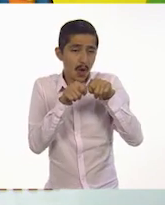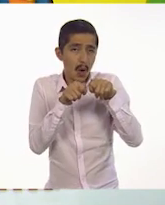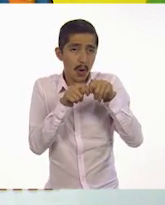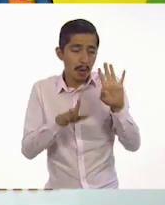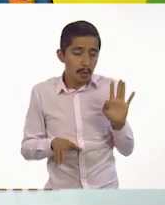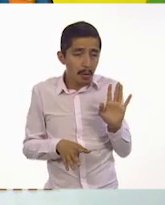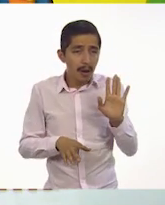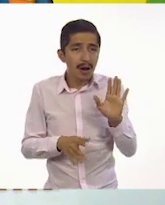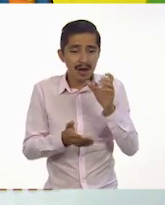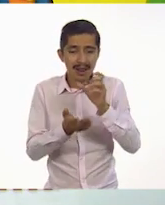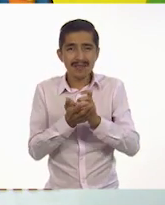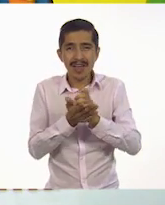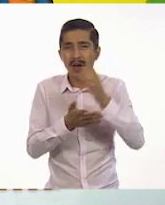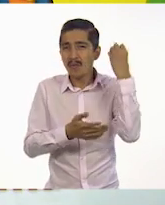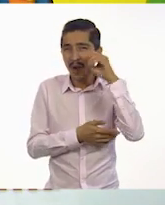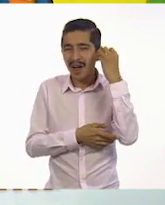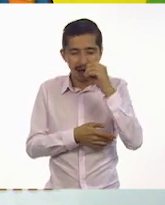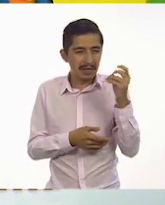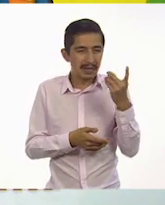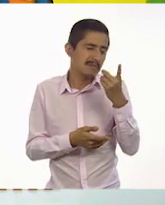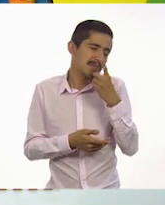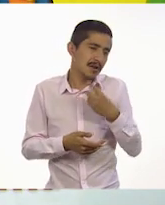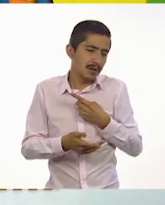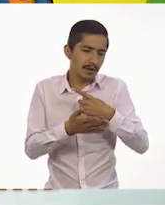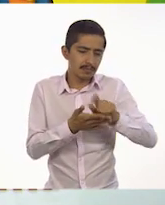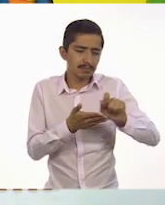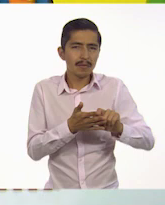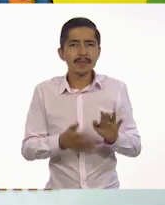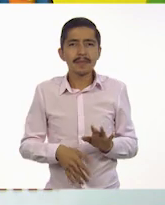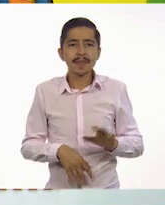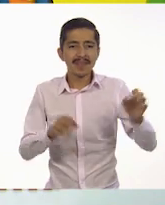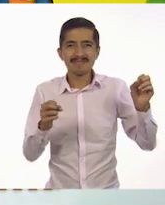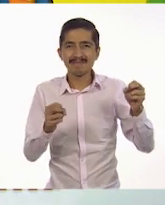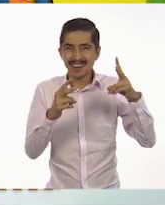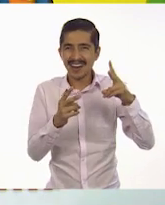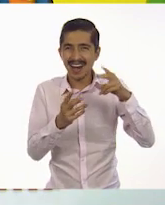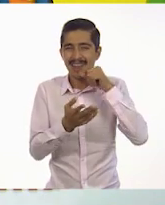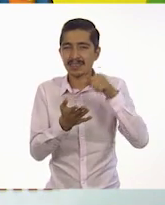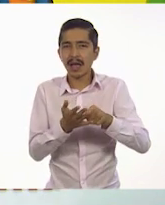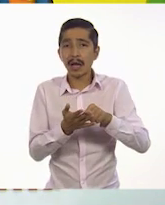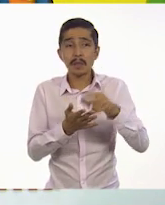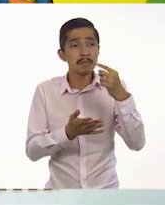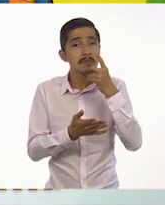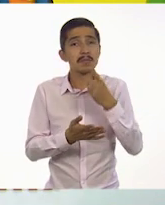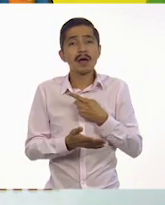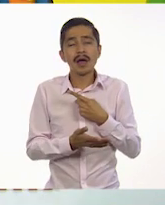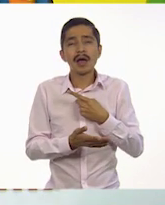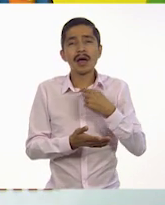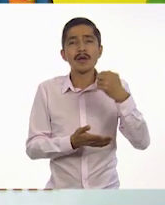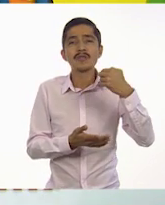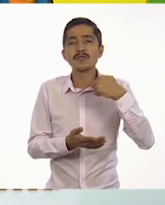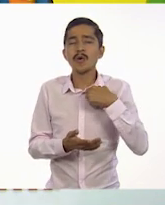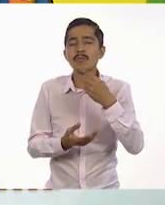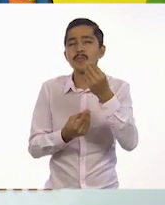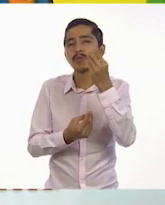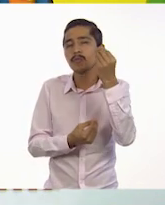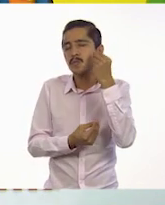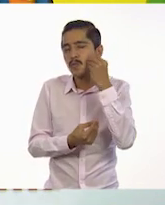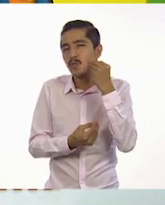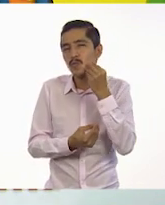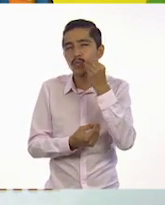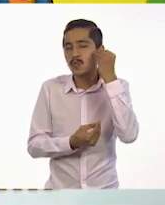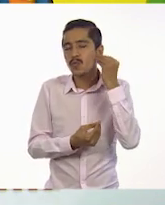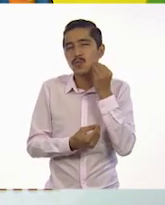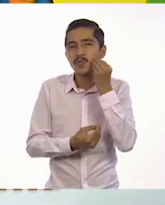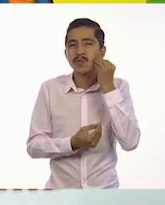Bertita, que me escribieron de Oaxaca, me decían en la despedida de su carta, te mandamos muchos besos. Y yo sentí que era como